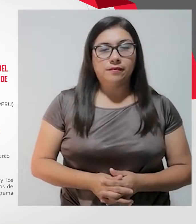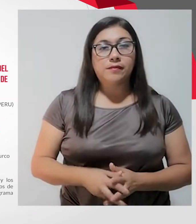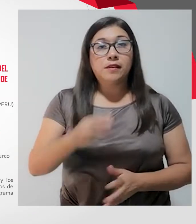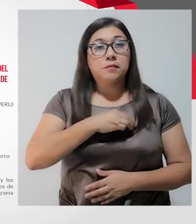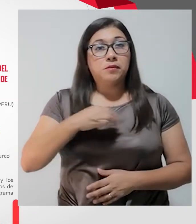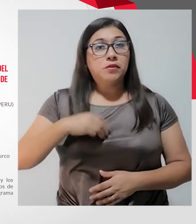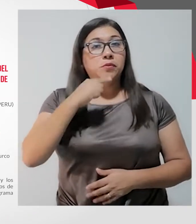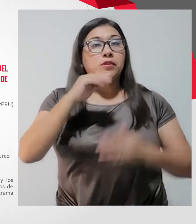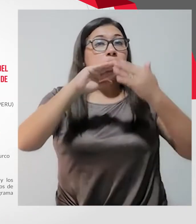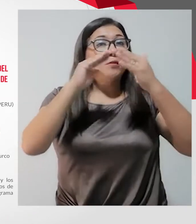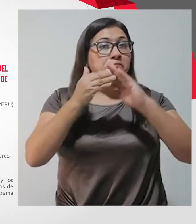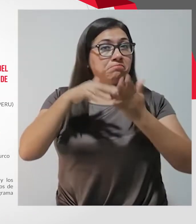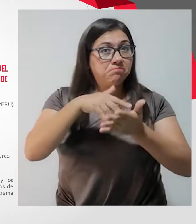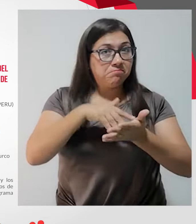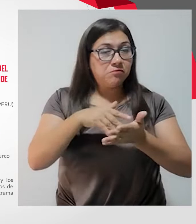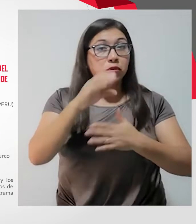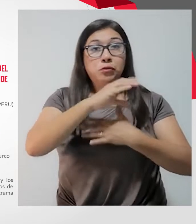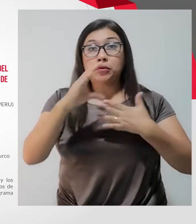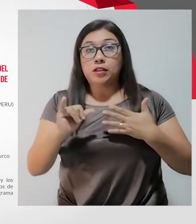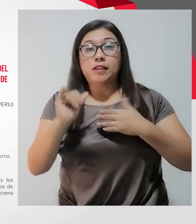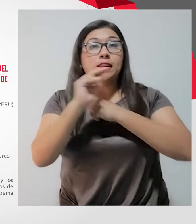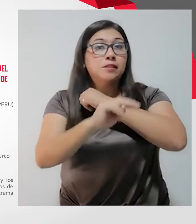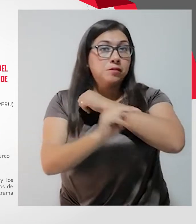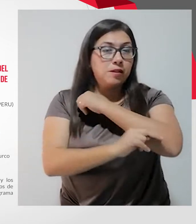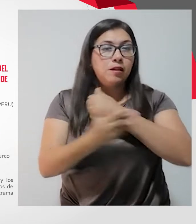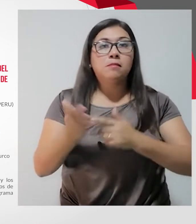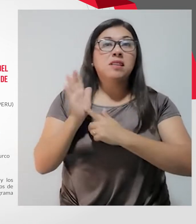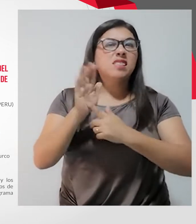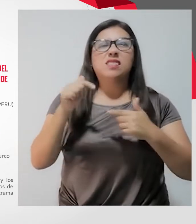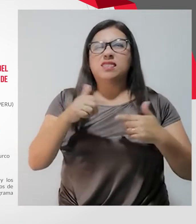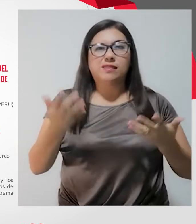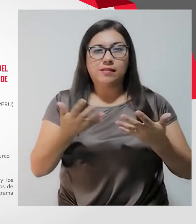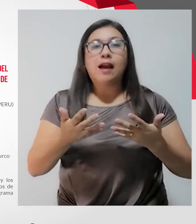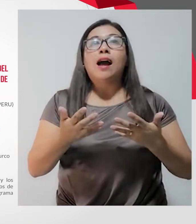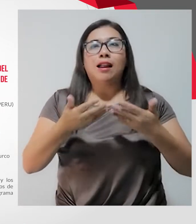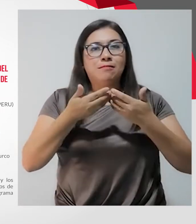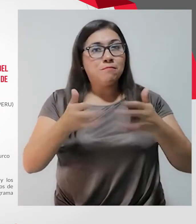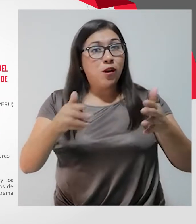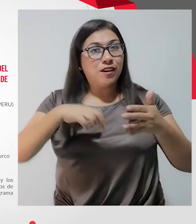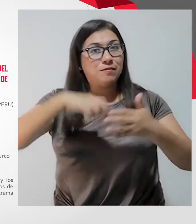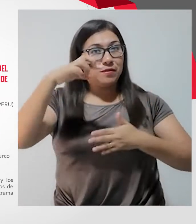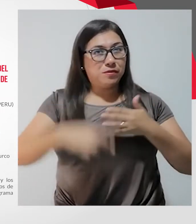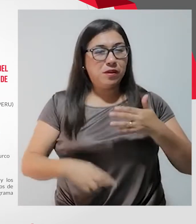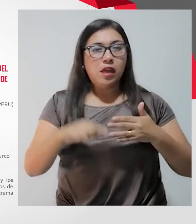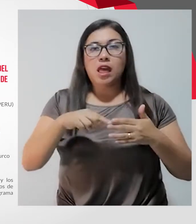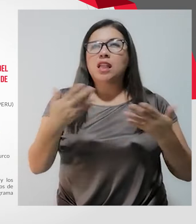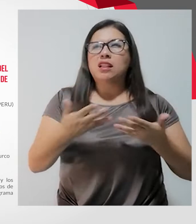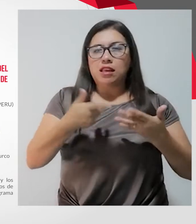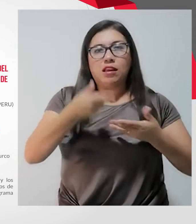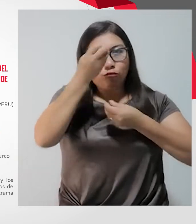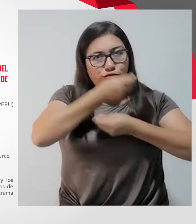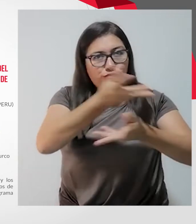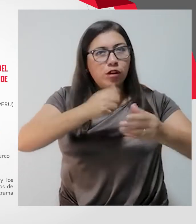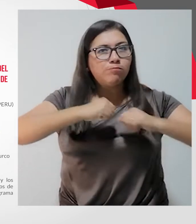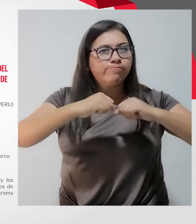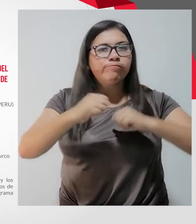El Ministerio de la Mujer y Poblaciones Vulnerables, Conadis, y Nacional, presentan Sin Barreras, un espacio